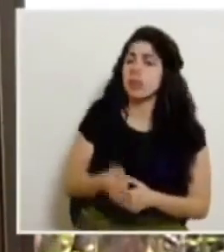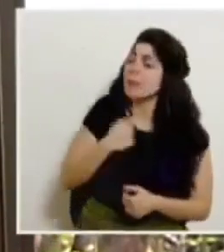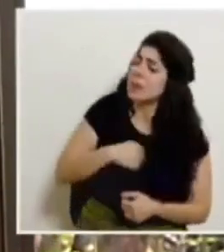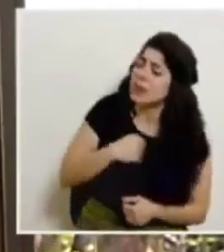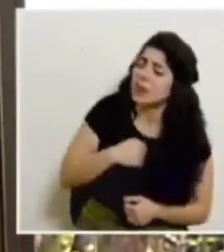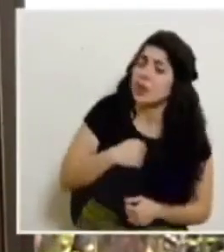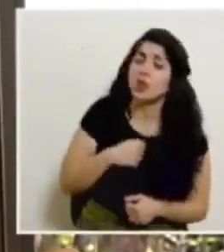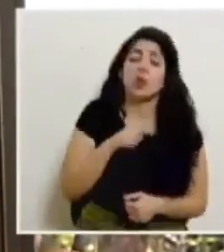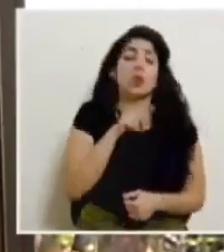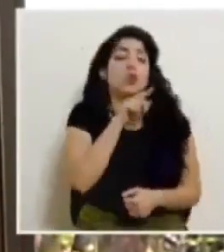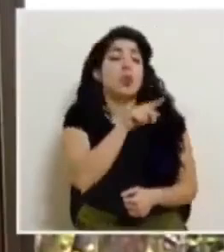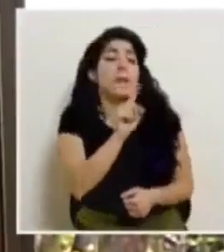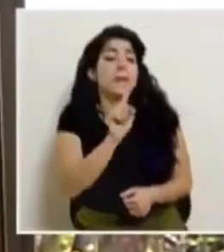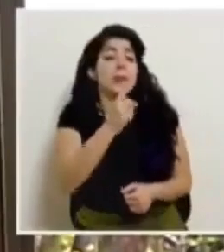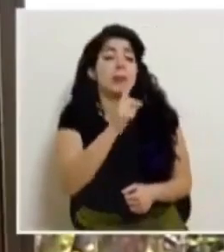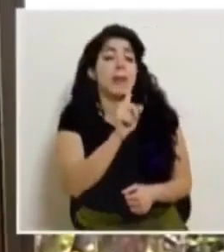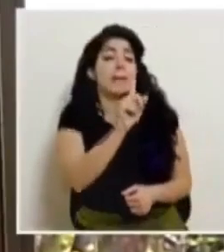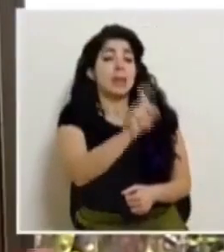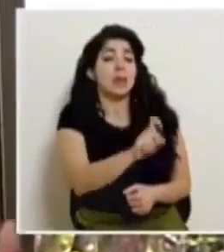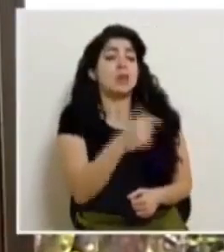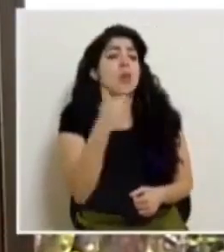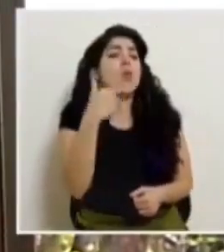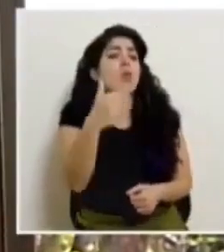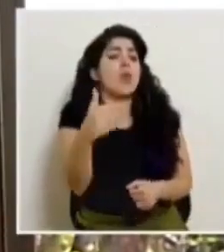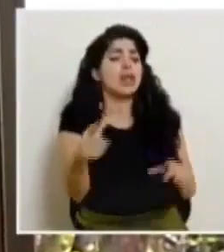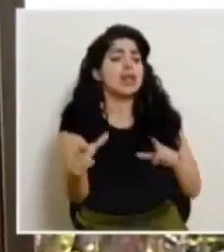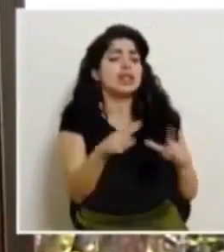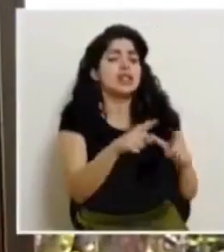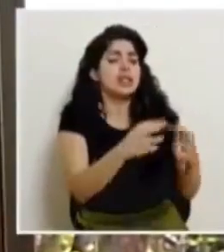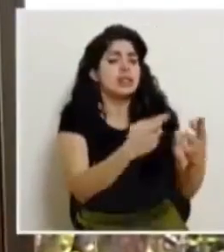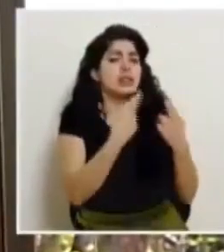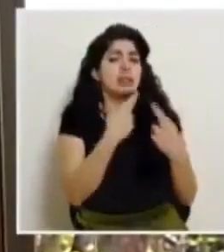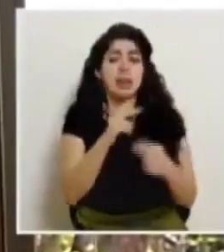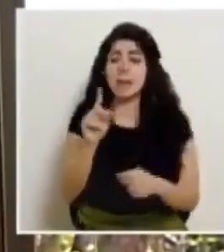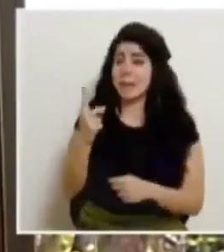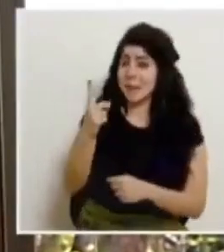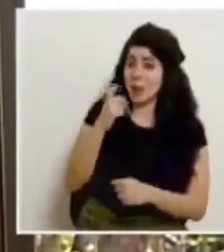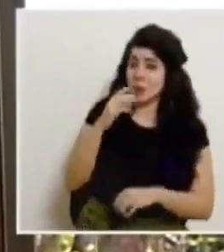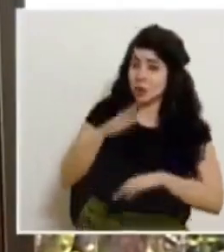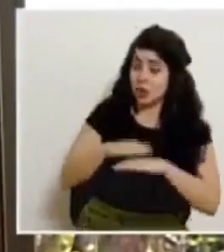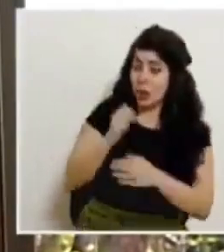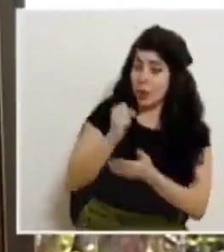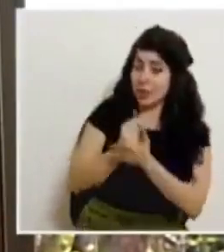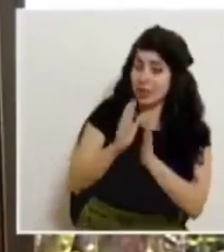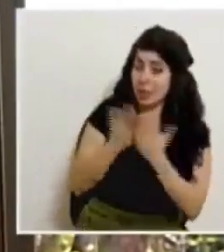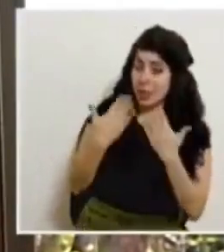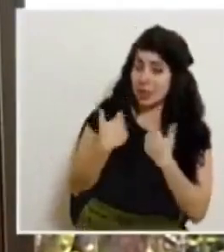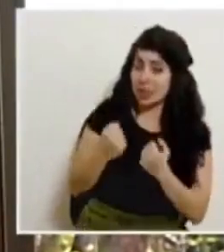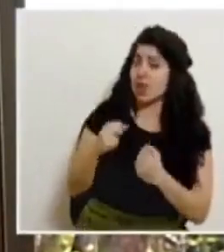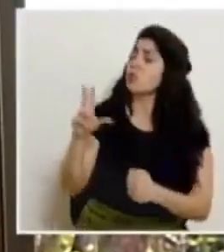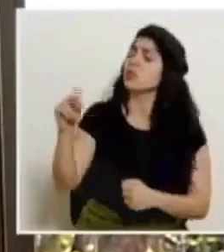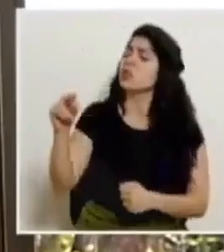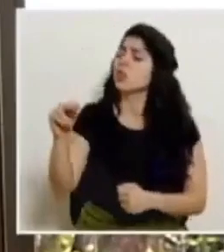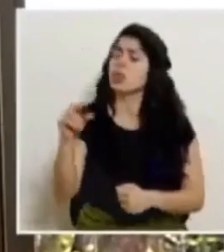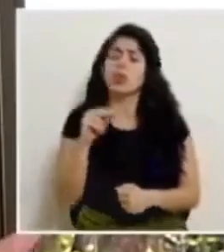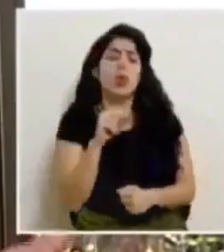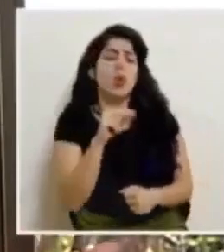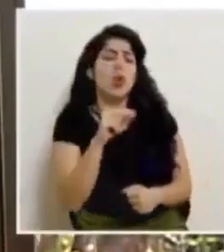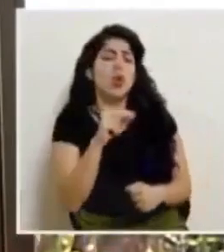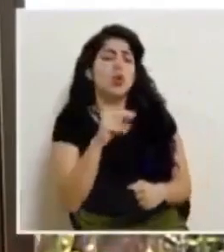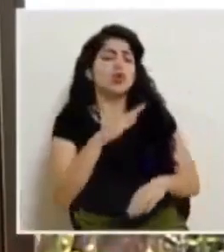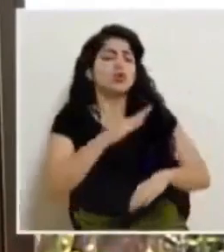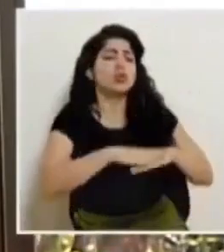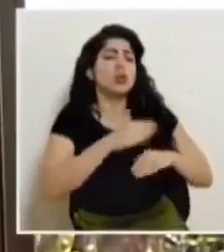perdónla con relación a la primera pregunta ¿cuándo podríamos tener una respuesta? la primera pregunta es el pasaporte sanitario no la de el